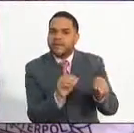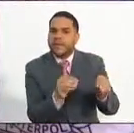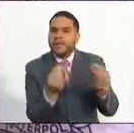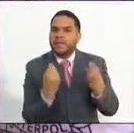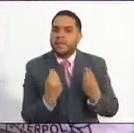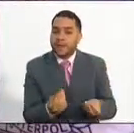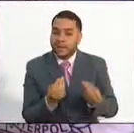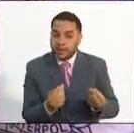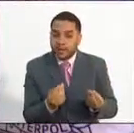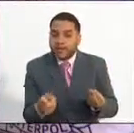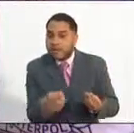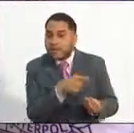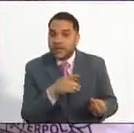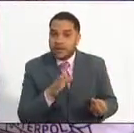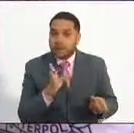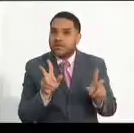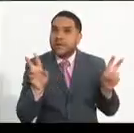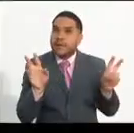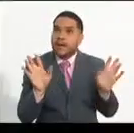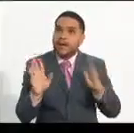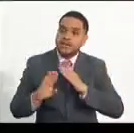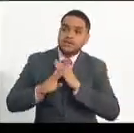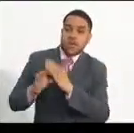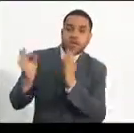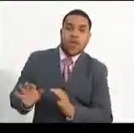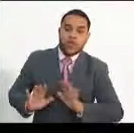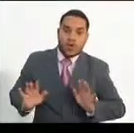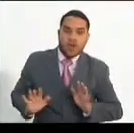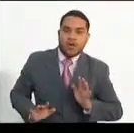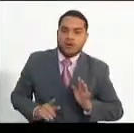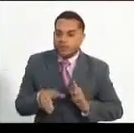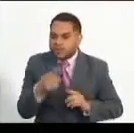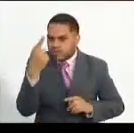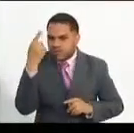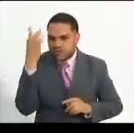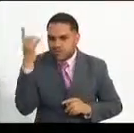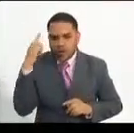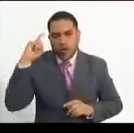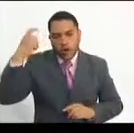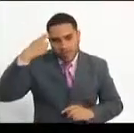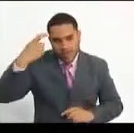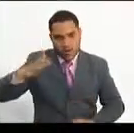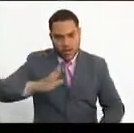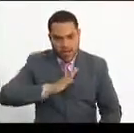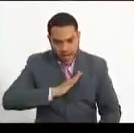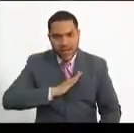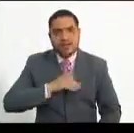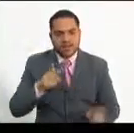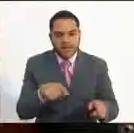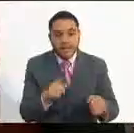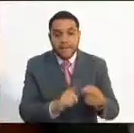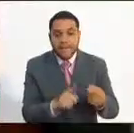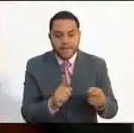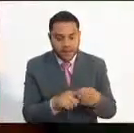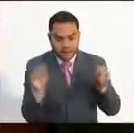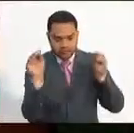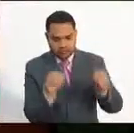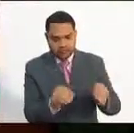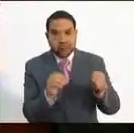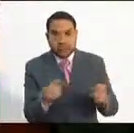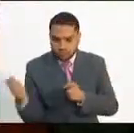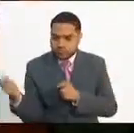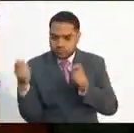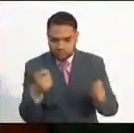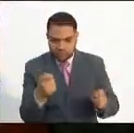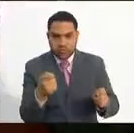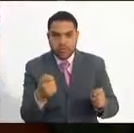recara no solamente a la seguridad, porque estos gobernadores y alcaldes van a ser las primeras autoridades de policía en